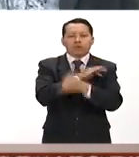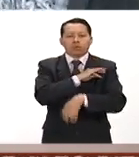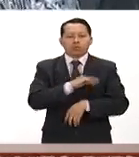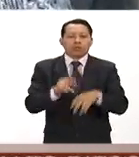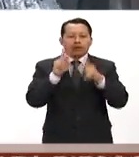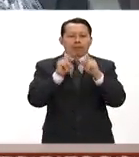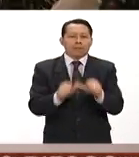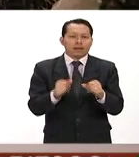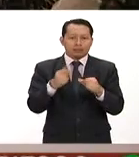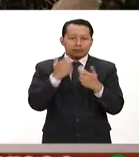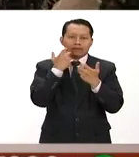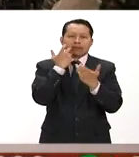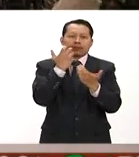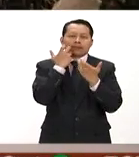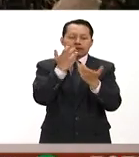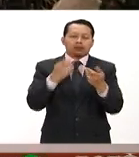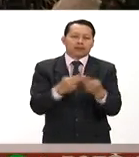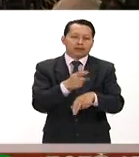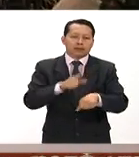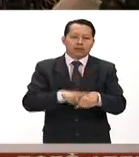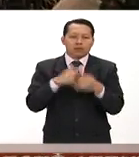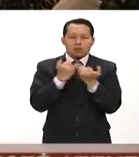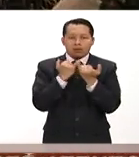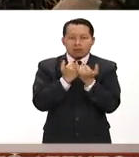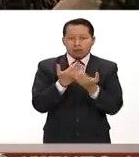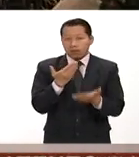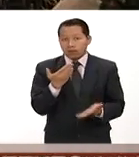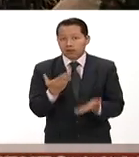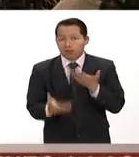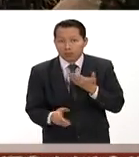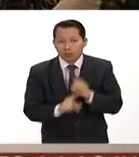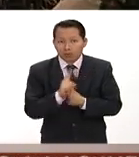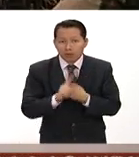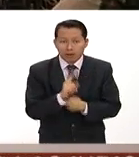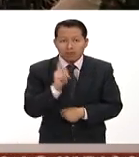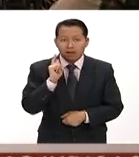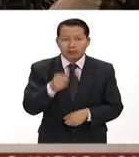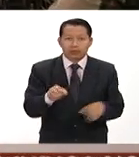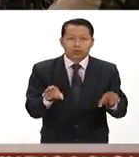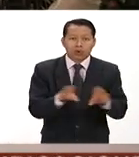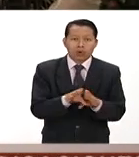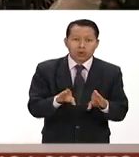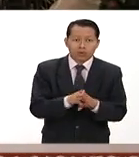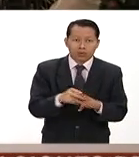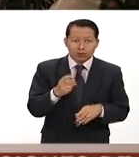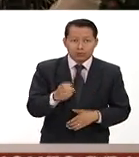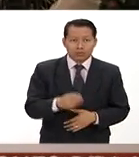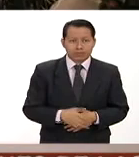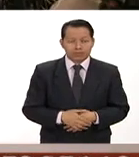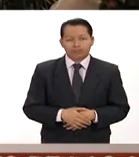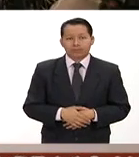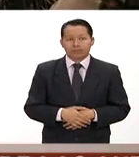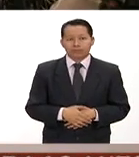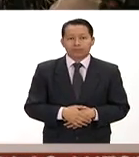que es un anhelo nacional ahora aquí el problema es el cómo y qué momento como